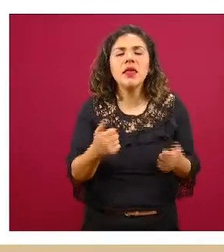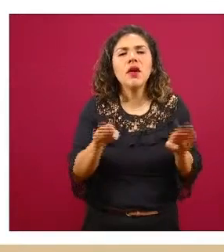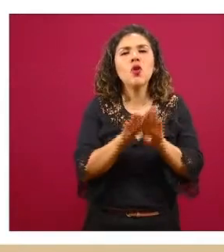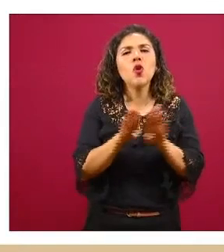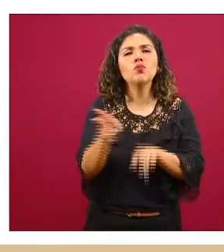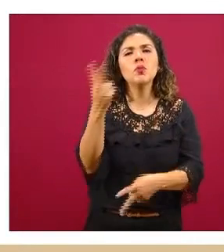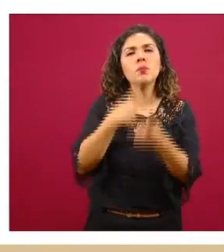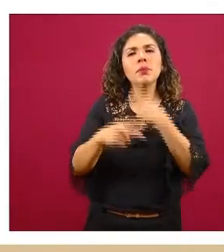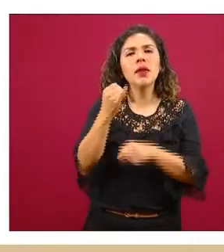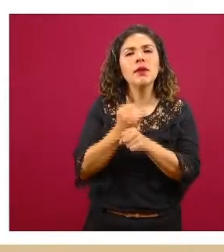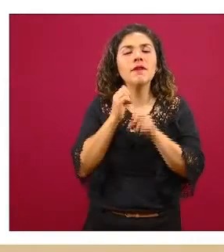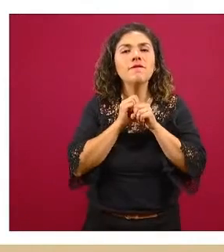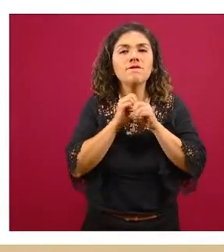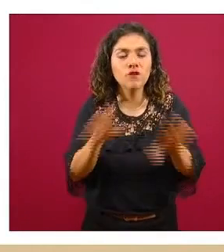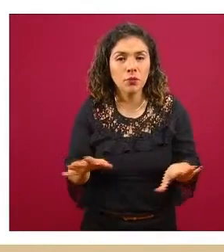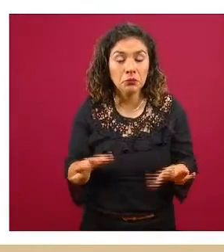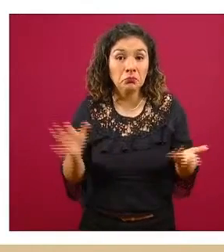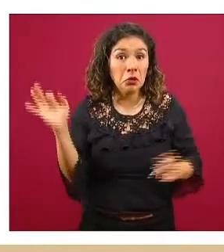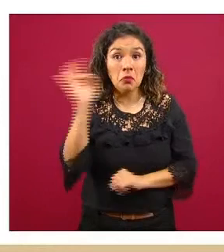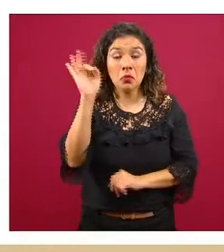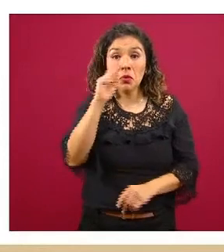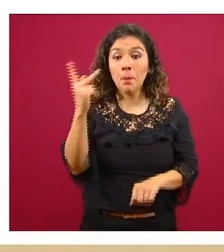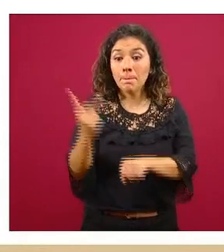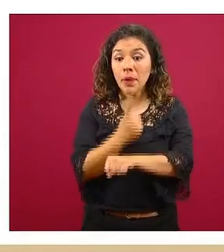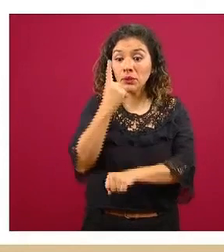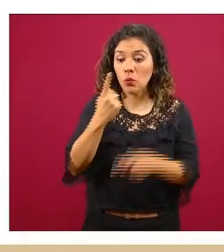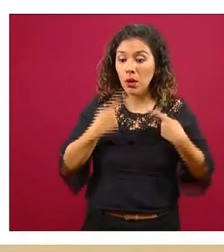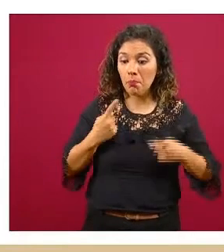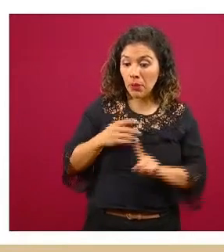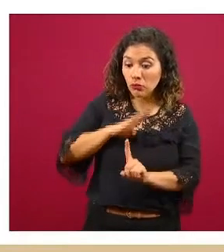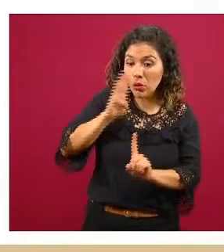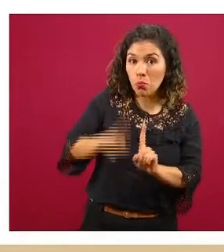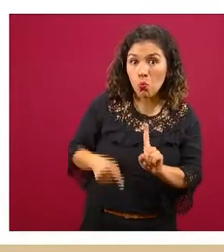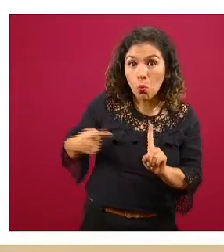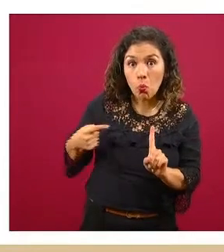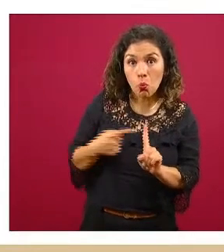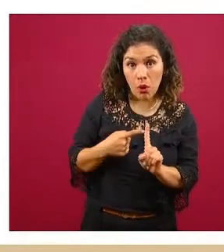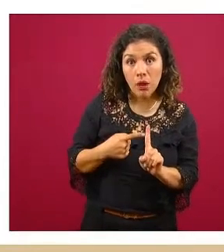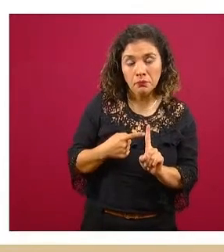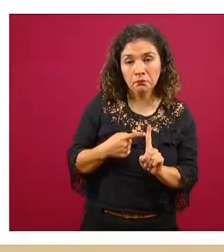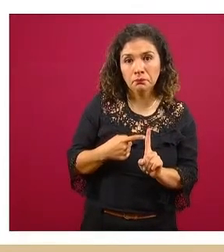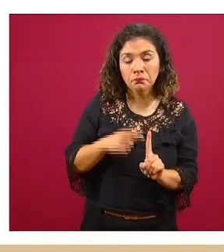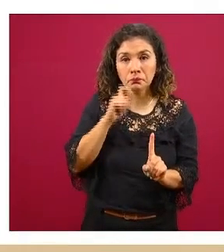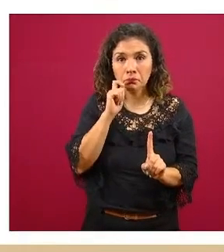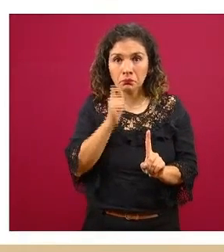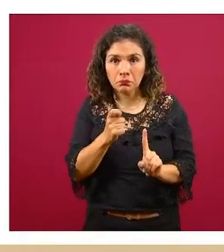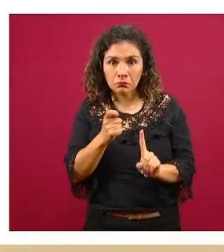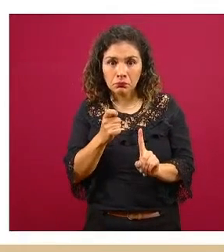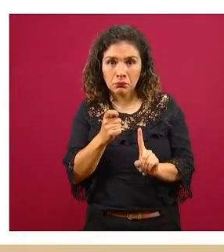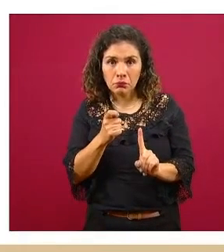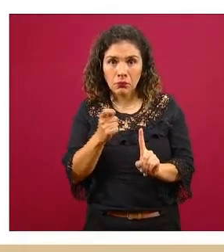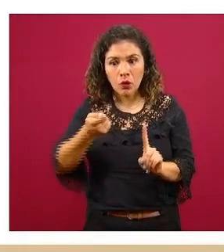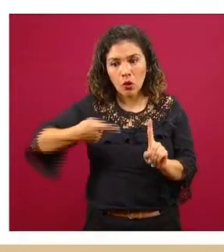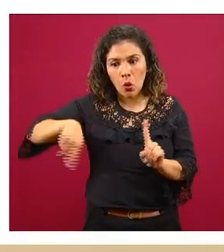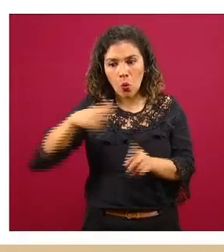la información Cuando sucede un fallecimiento no solamente en unidades hospitalarias sino